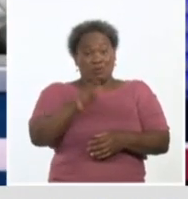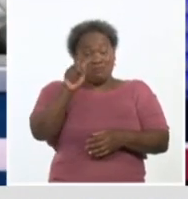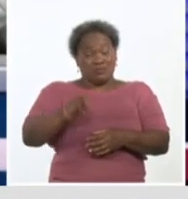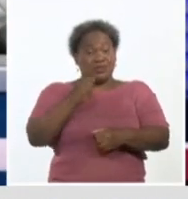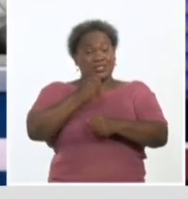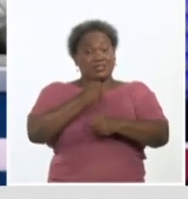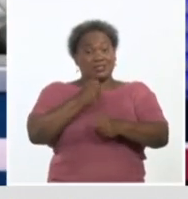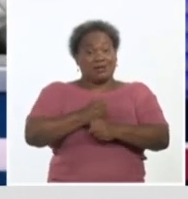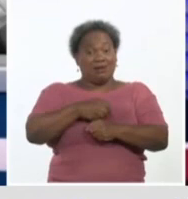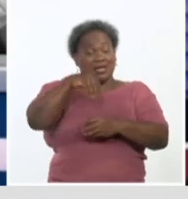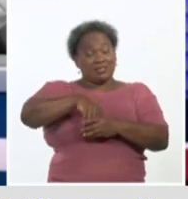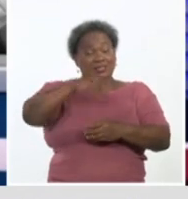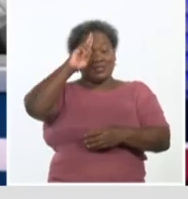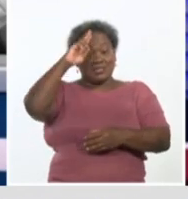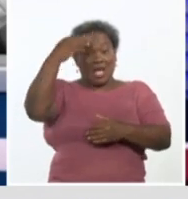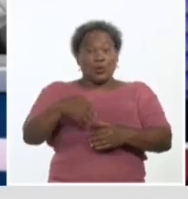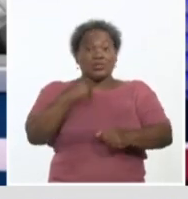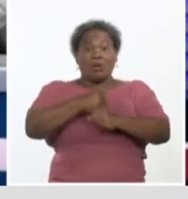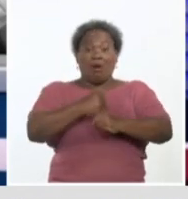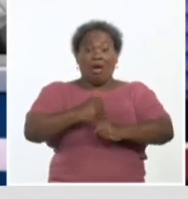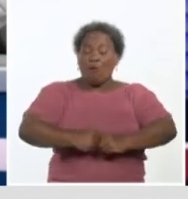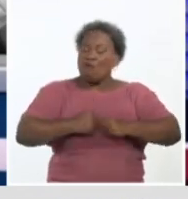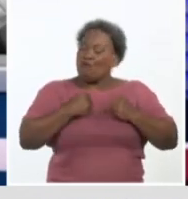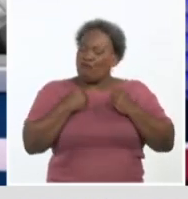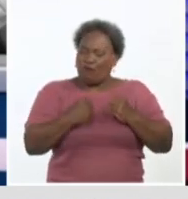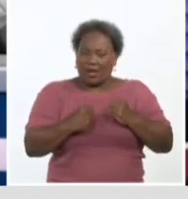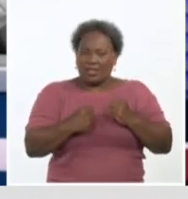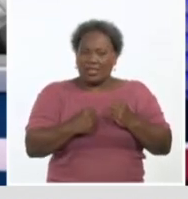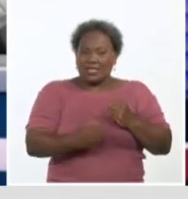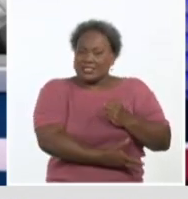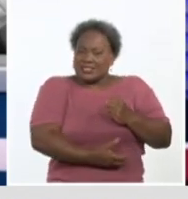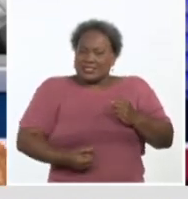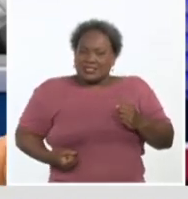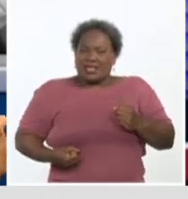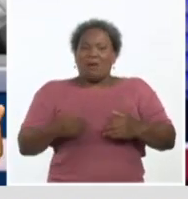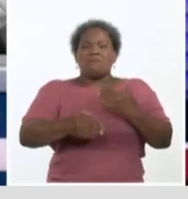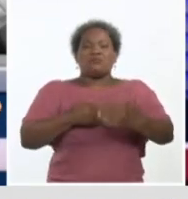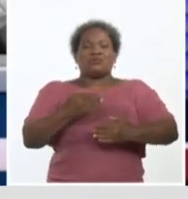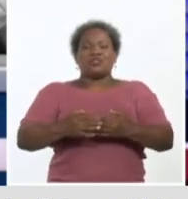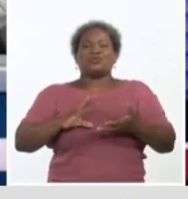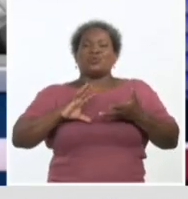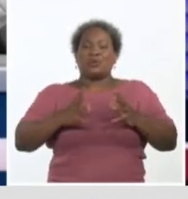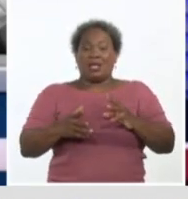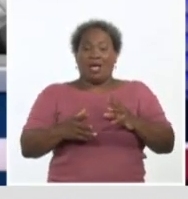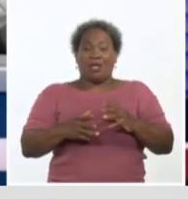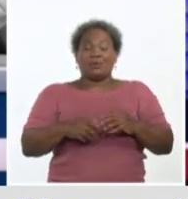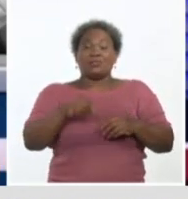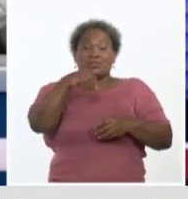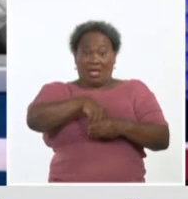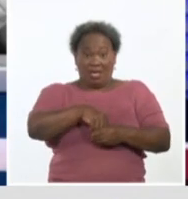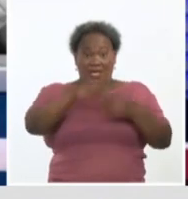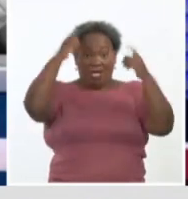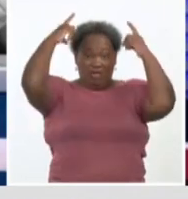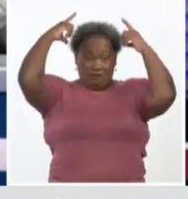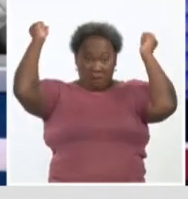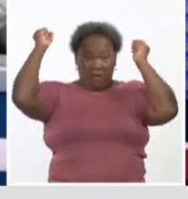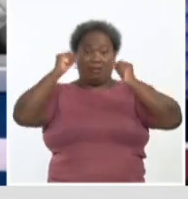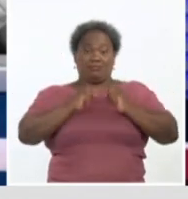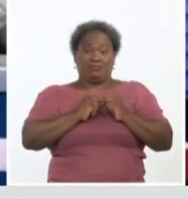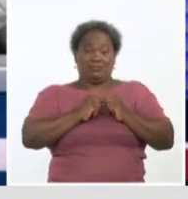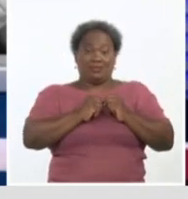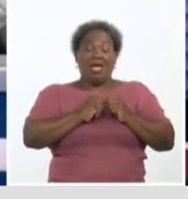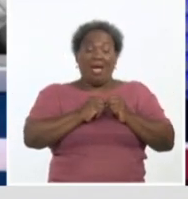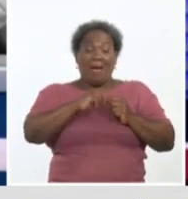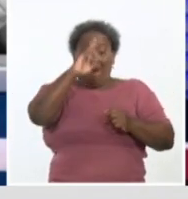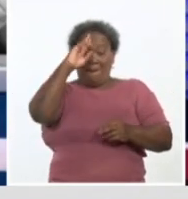tanto ha trabajado en este empeño. Sobre todo, como usted ha dicho, es un proceso complejo. Interviene la enfermera, el médico de la familia, el